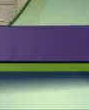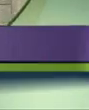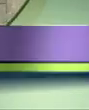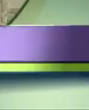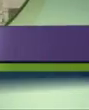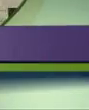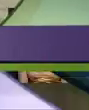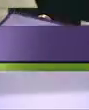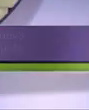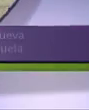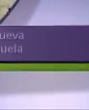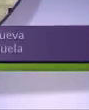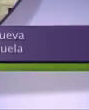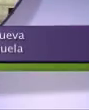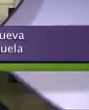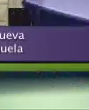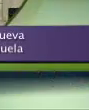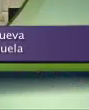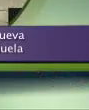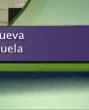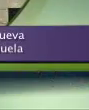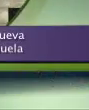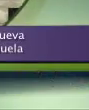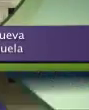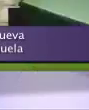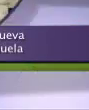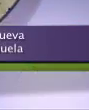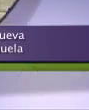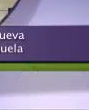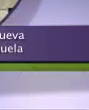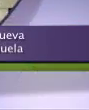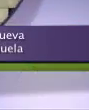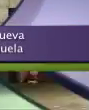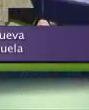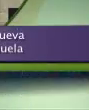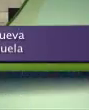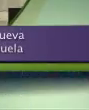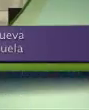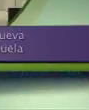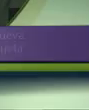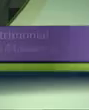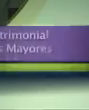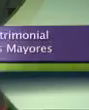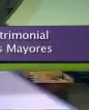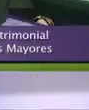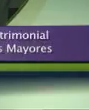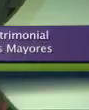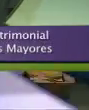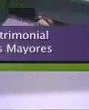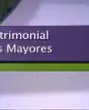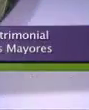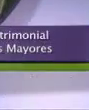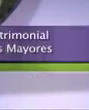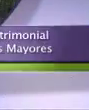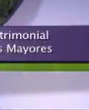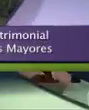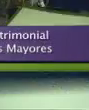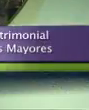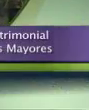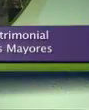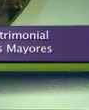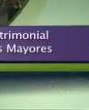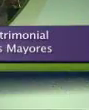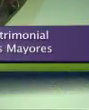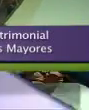El taller protegido de Alajuela estrena un muro gracias a la donación de una empresa privada. Las cifras de abuso patrimonial en los